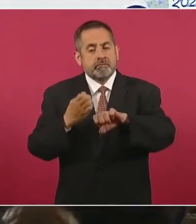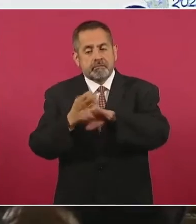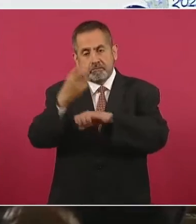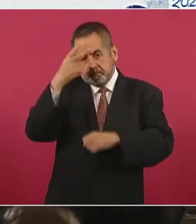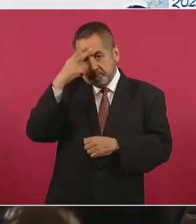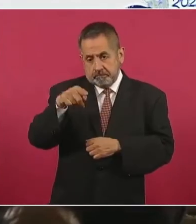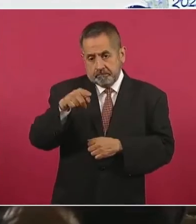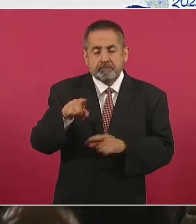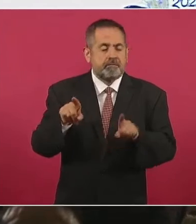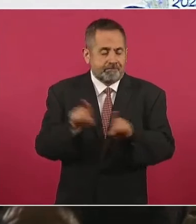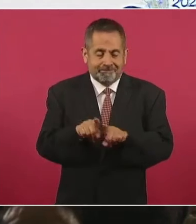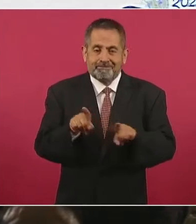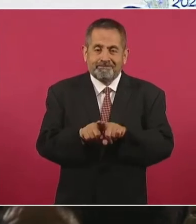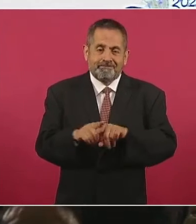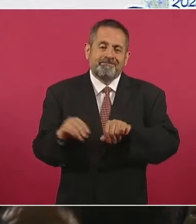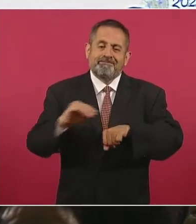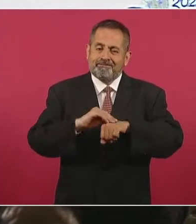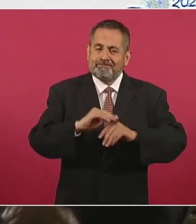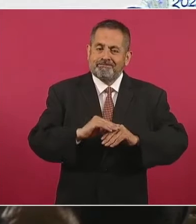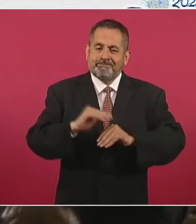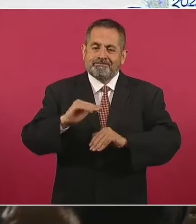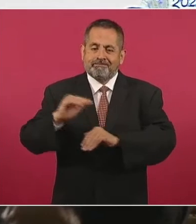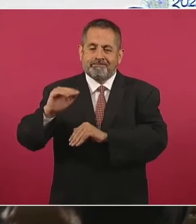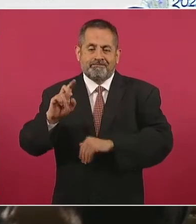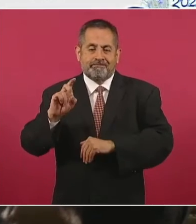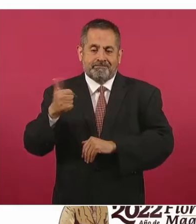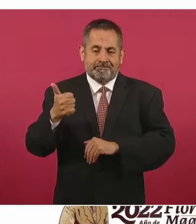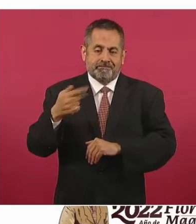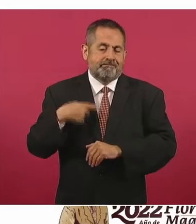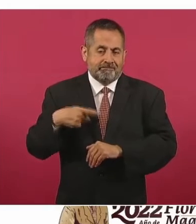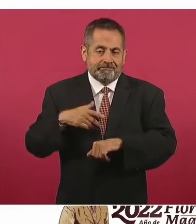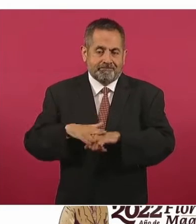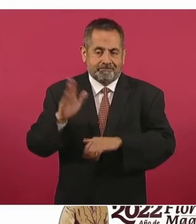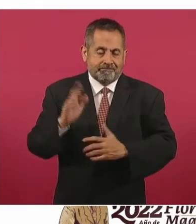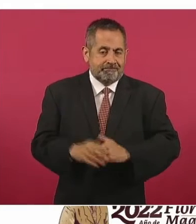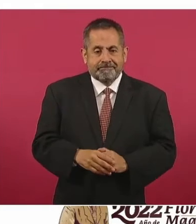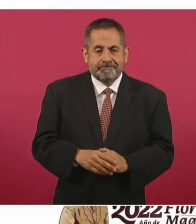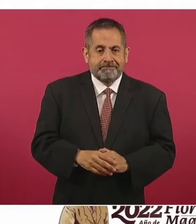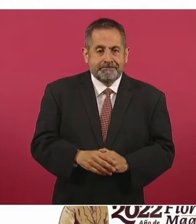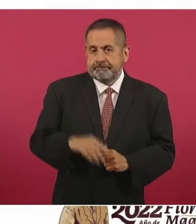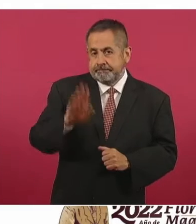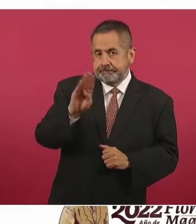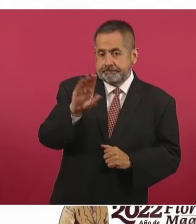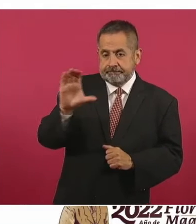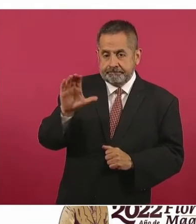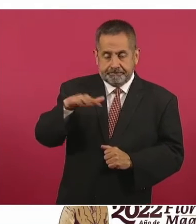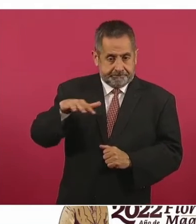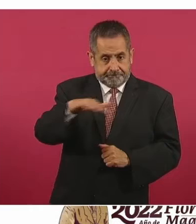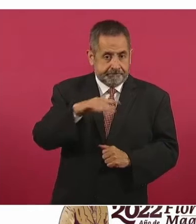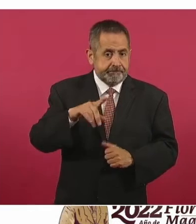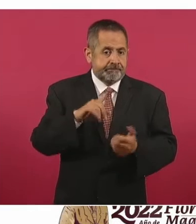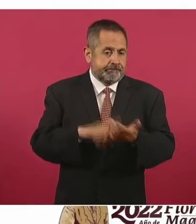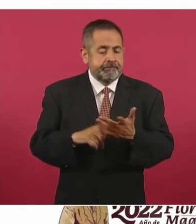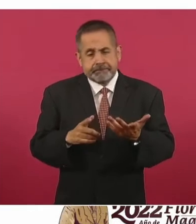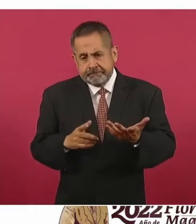tenemos un incremento de treinta y seis víctimas más. En el caso de Baja California, van, a